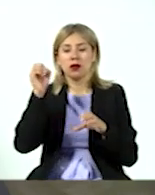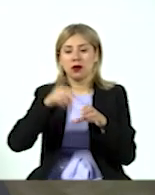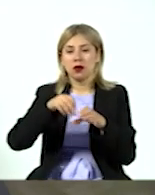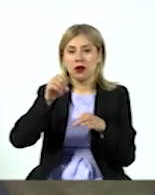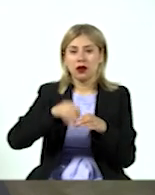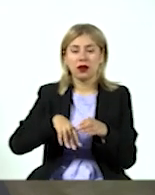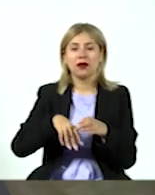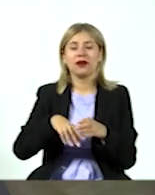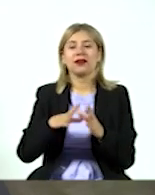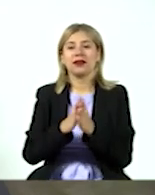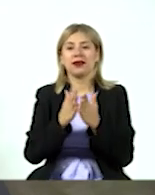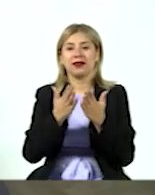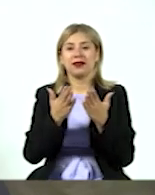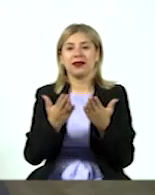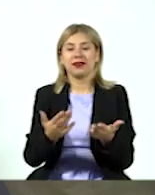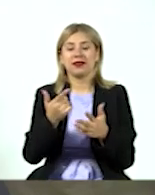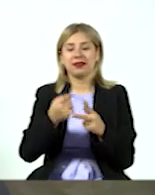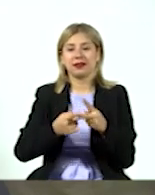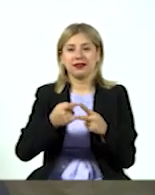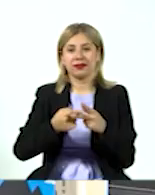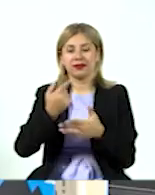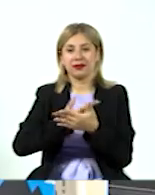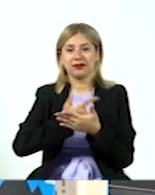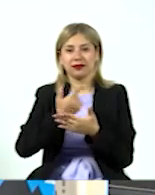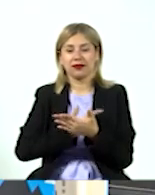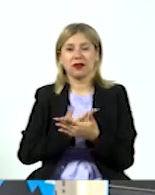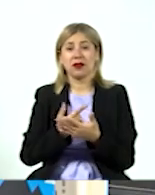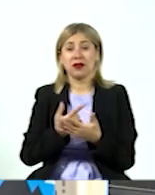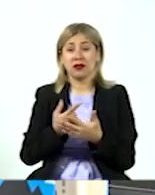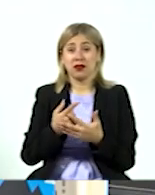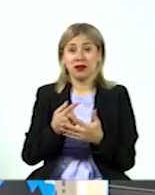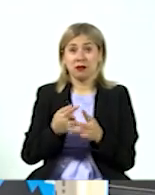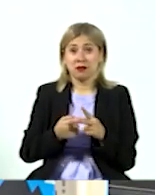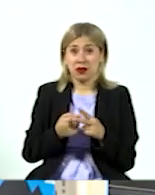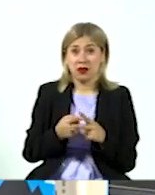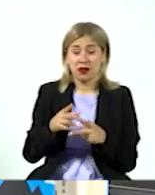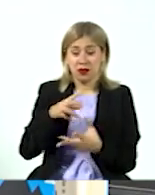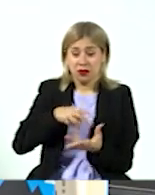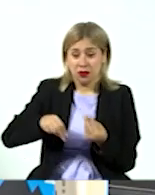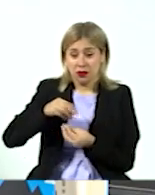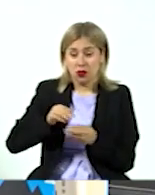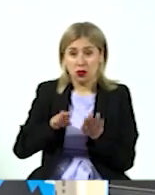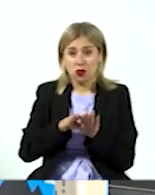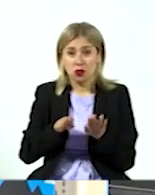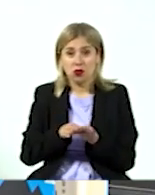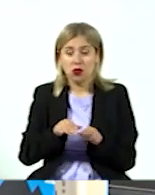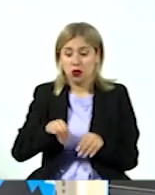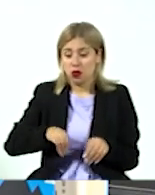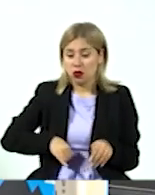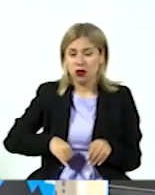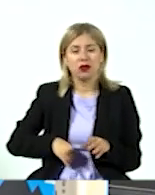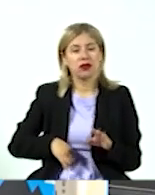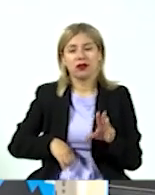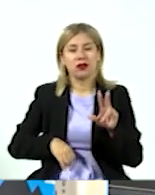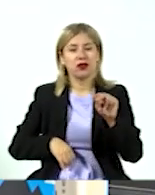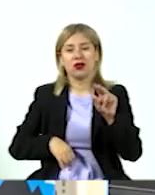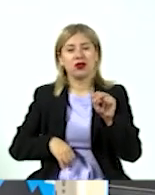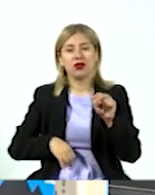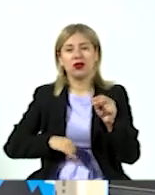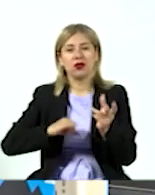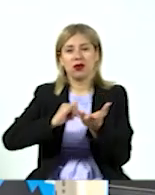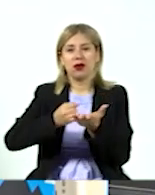libro al final es de finanzas, pero no es un libro técnico, no es un libro que te va a enseñar la fórmula del interés compuesto, o cómo